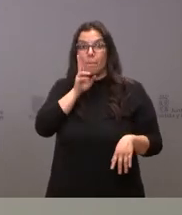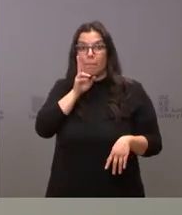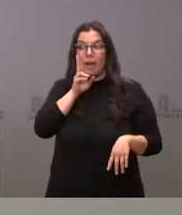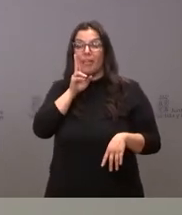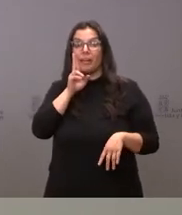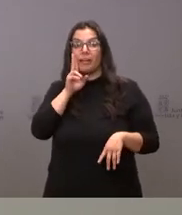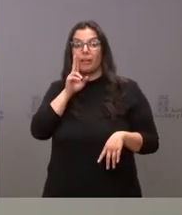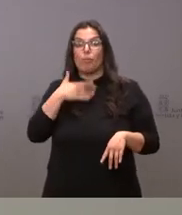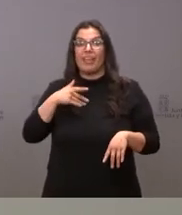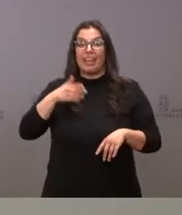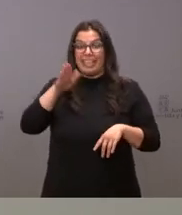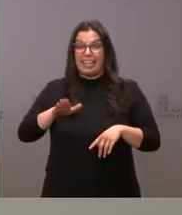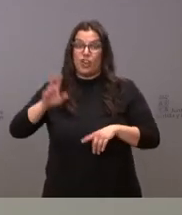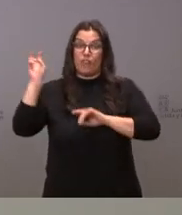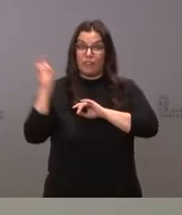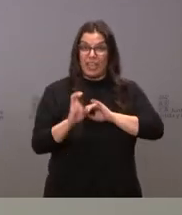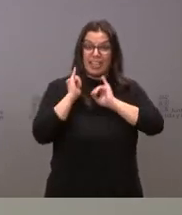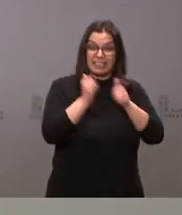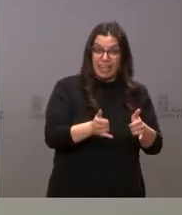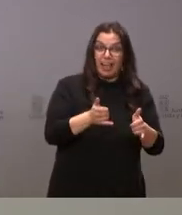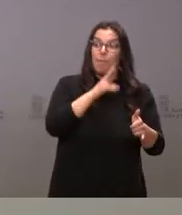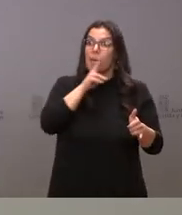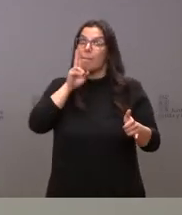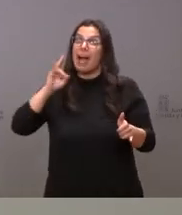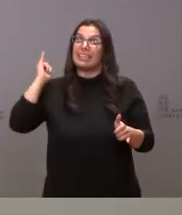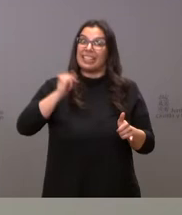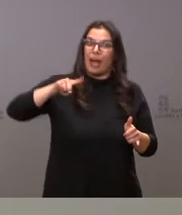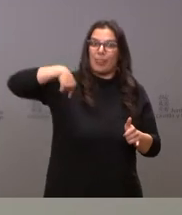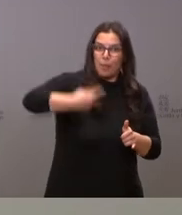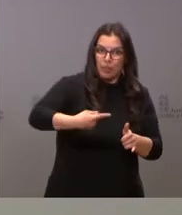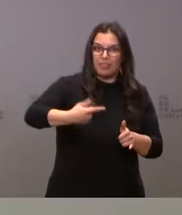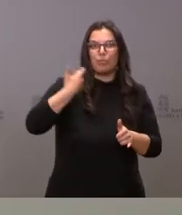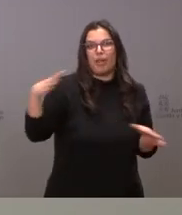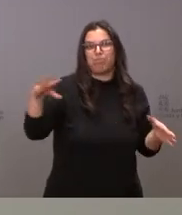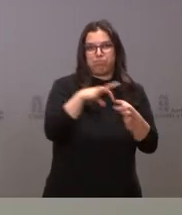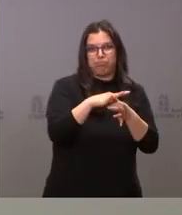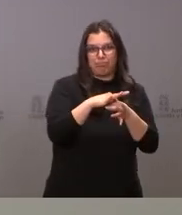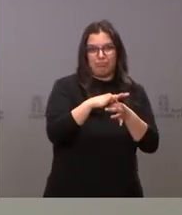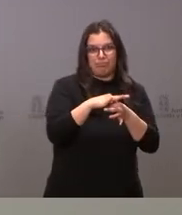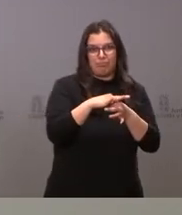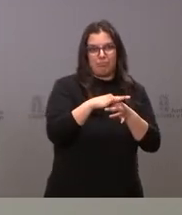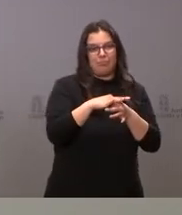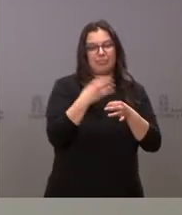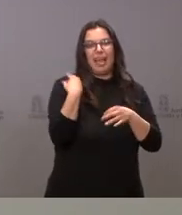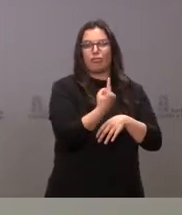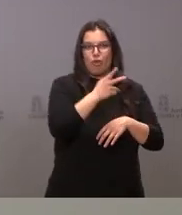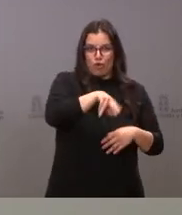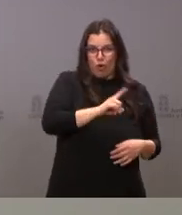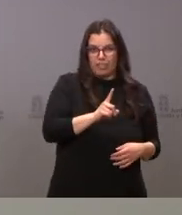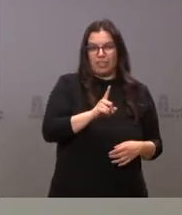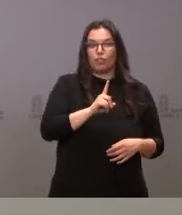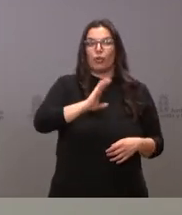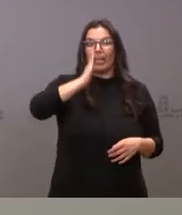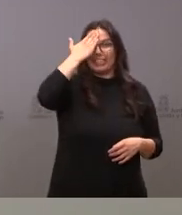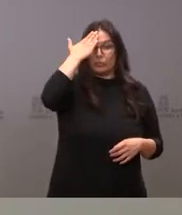a nuestra comunidad autónoma, el sistema de protección lo que ya, lógicamente, deja de funcionar y la titularidad de